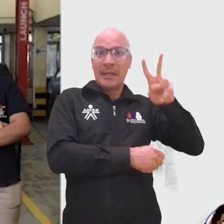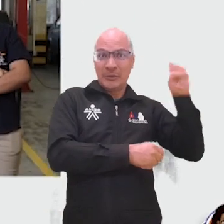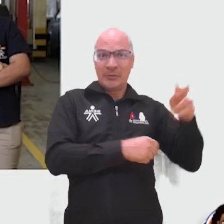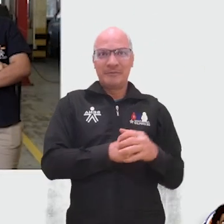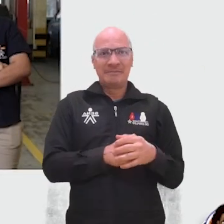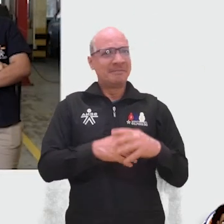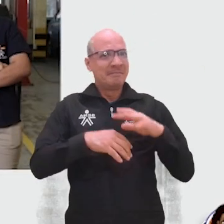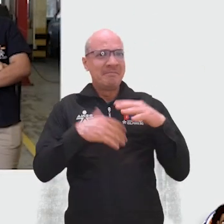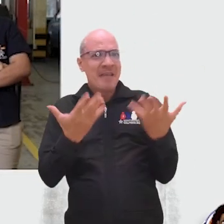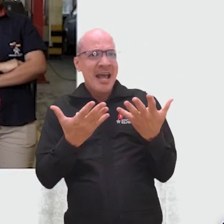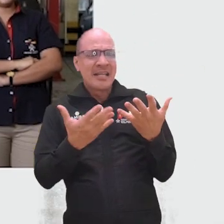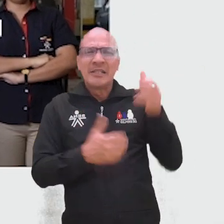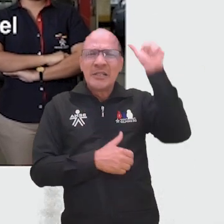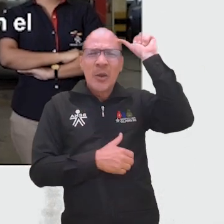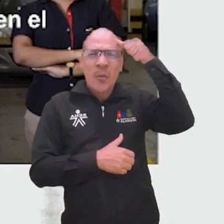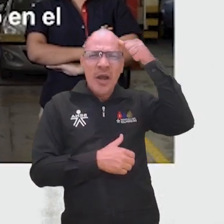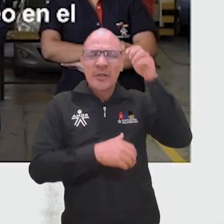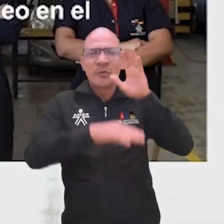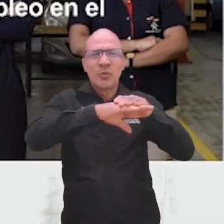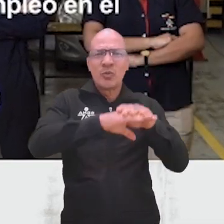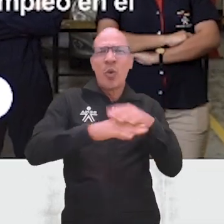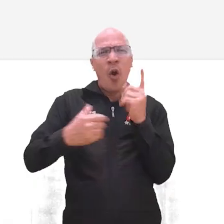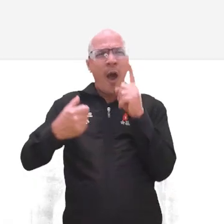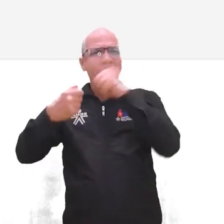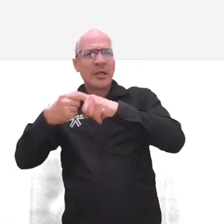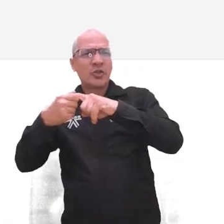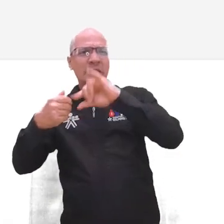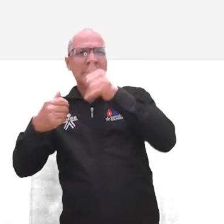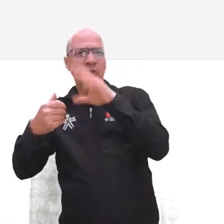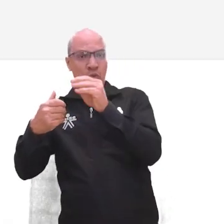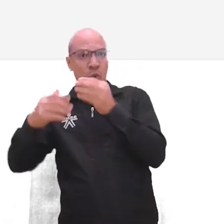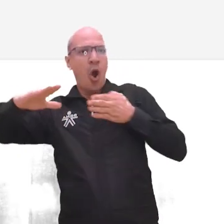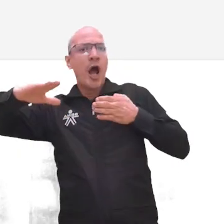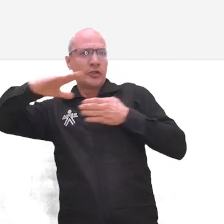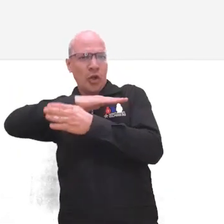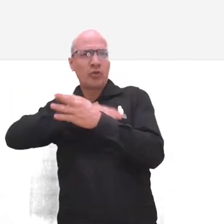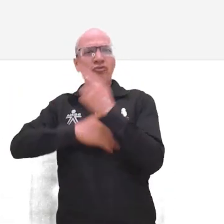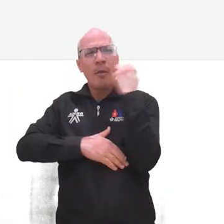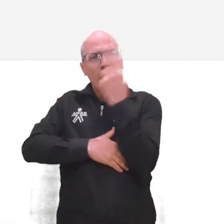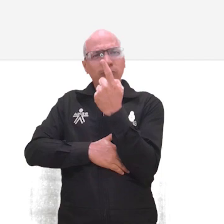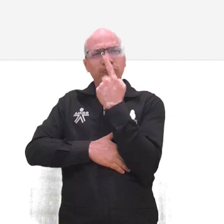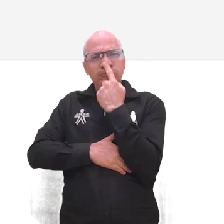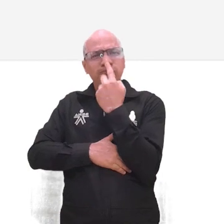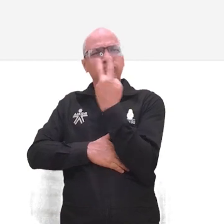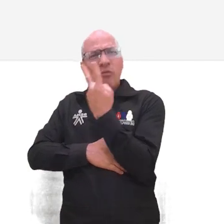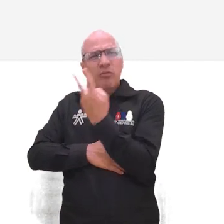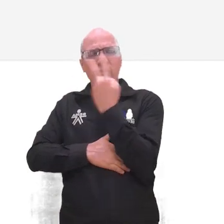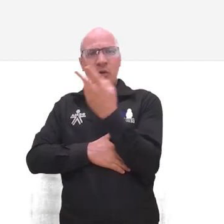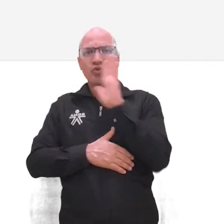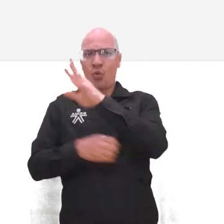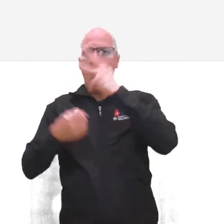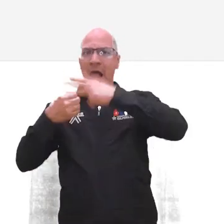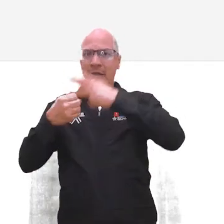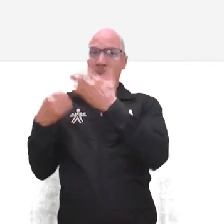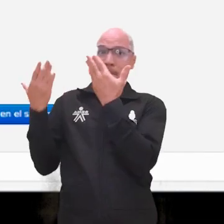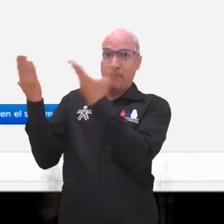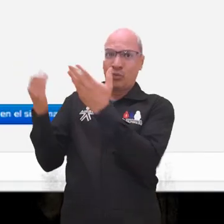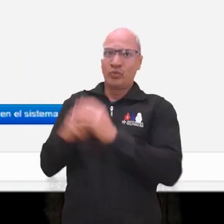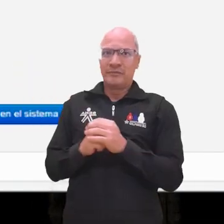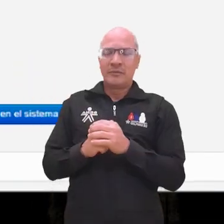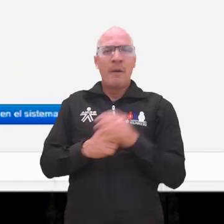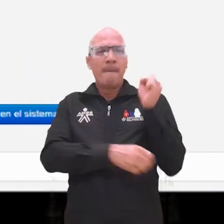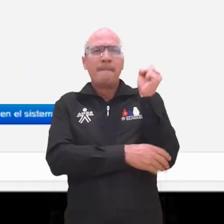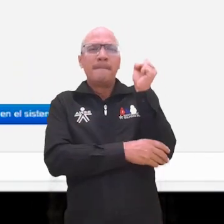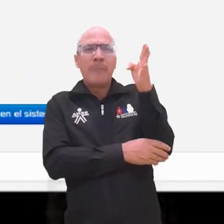Recuerda consultar los estados de aspiración ingresando a tus credenciales de acceso a la página web de nuestra agencia pública de empleo.